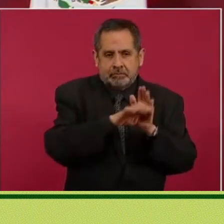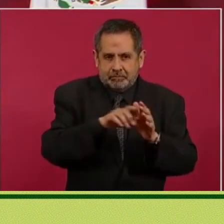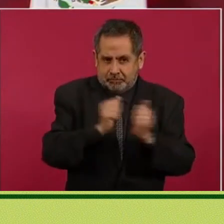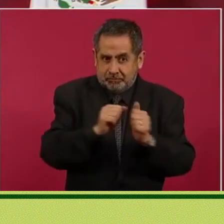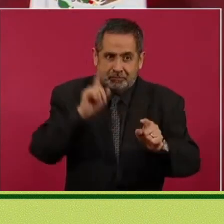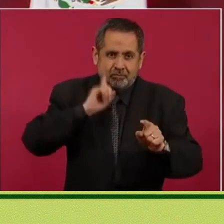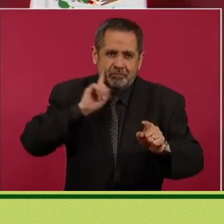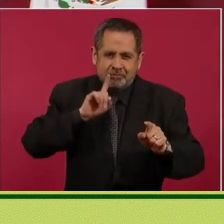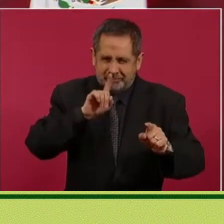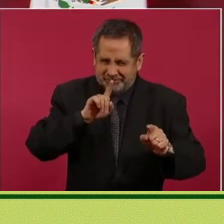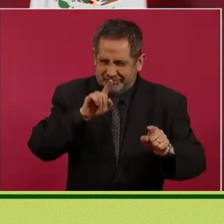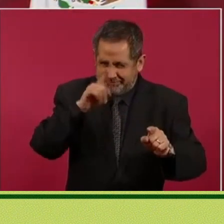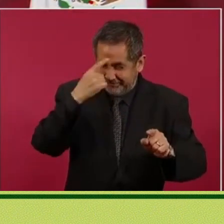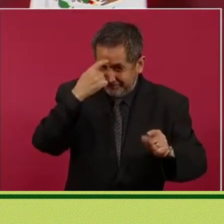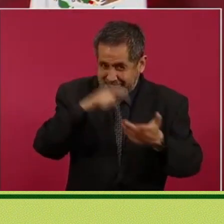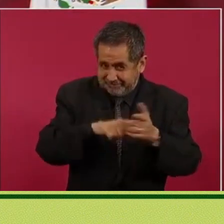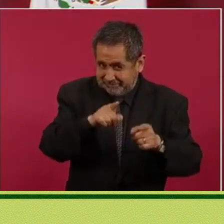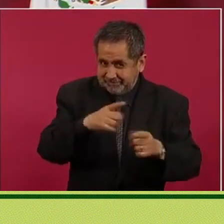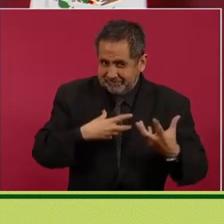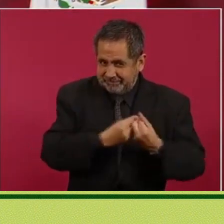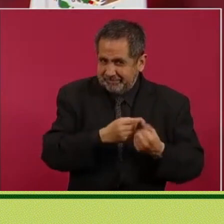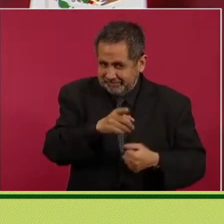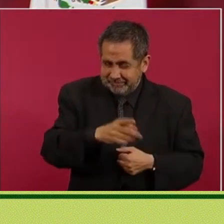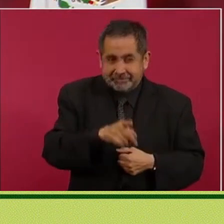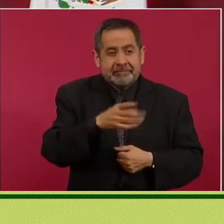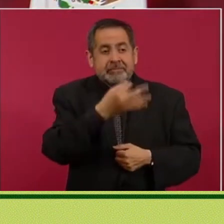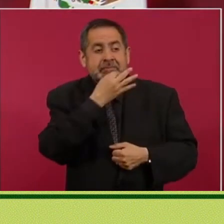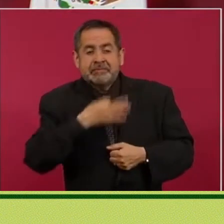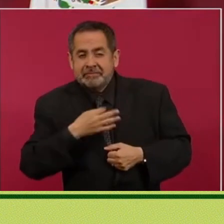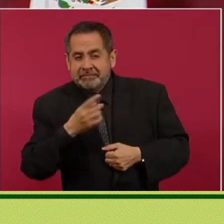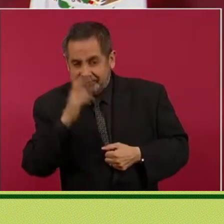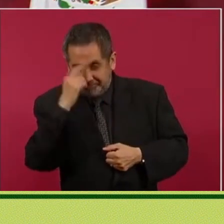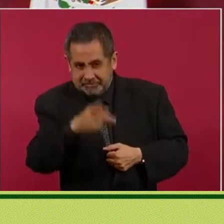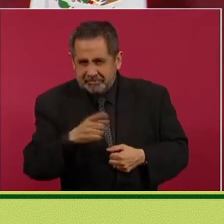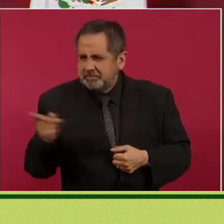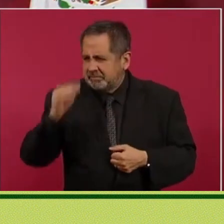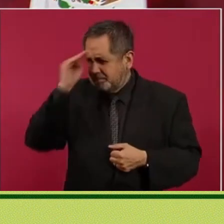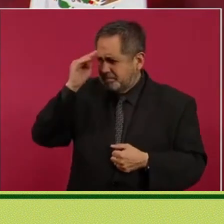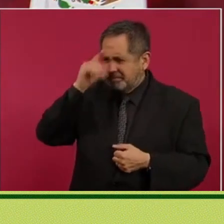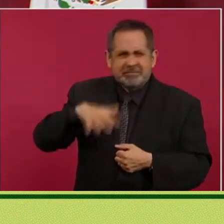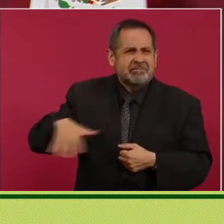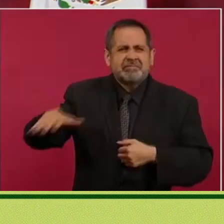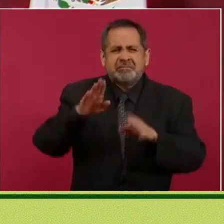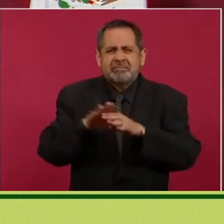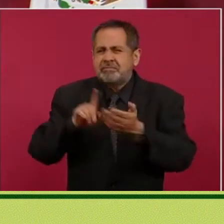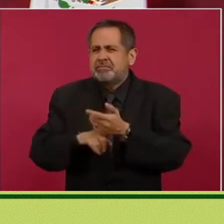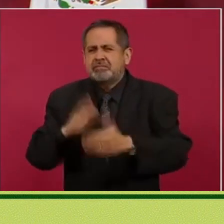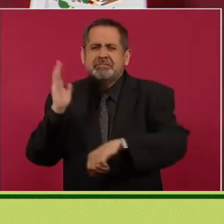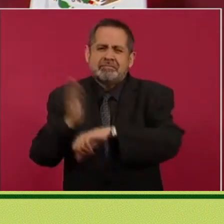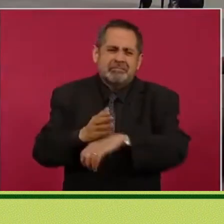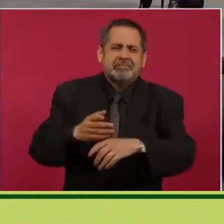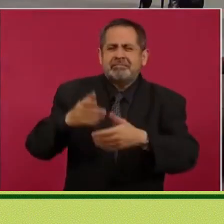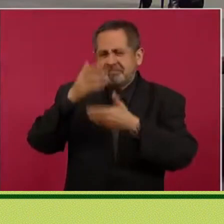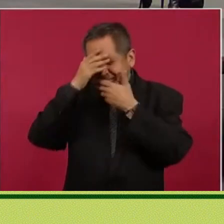¿te acuerdas? Yo estaba ahí. Y me dijiste en el trayecto, ¿qué piensa usted de estos castigos a secuestradores y